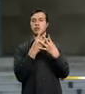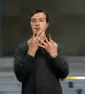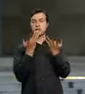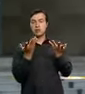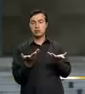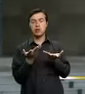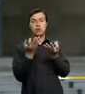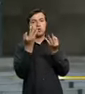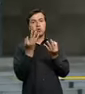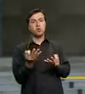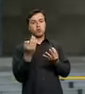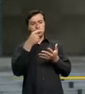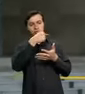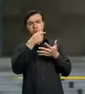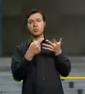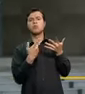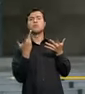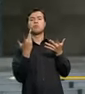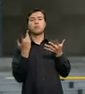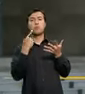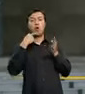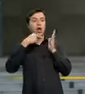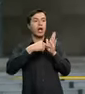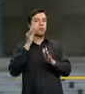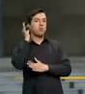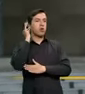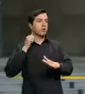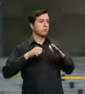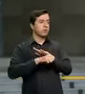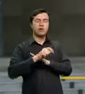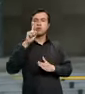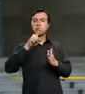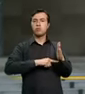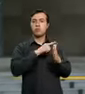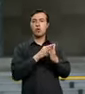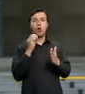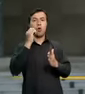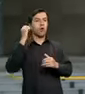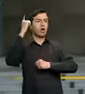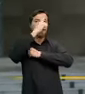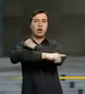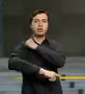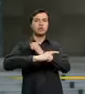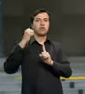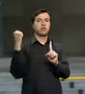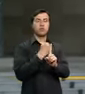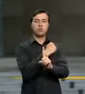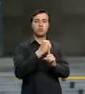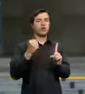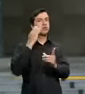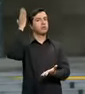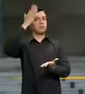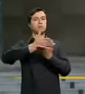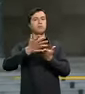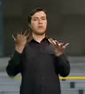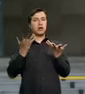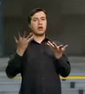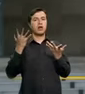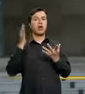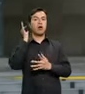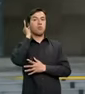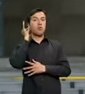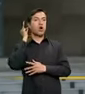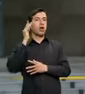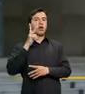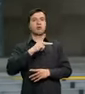Integral Penal, que entre otras cosas tipifica el femicidio, sanciona toda forma de violencia y pone un alto a la